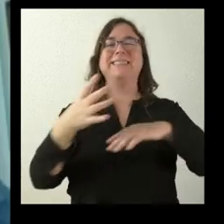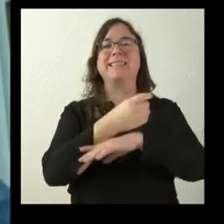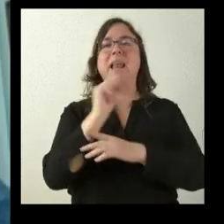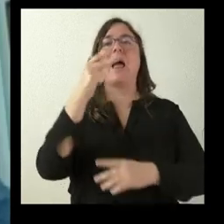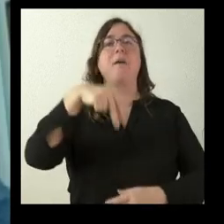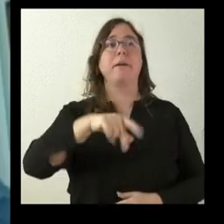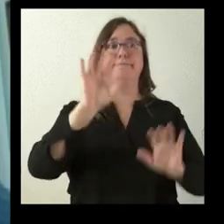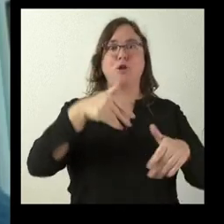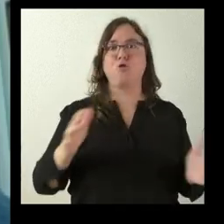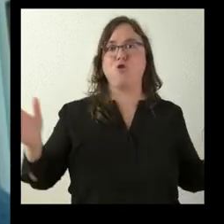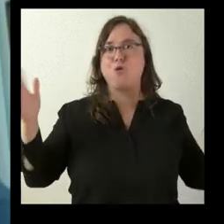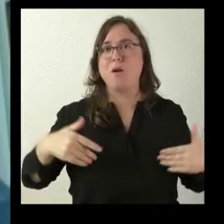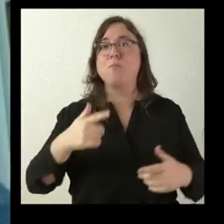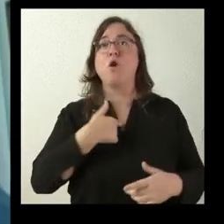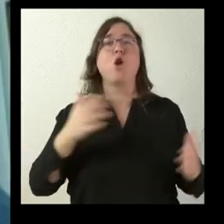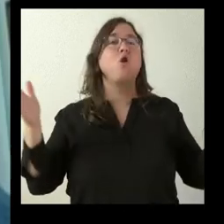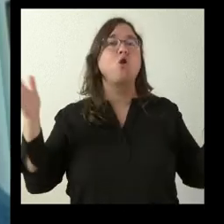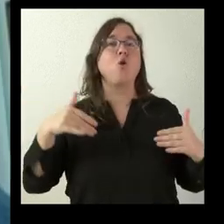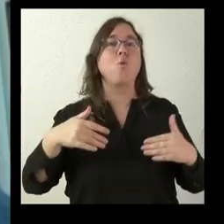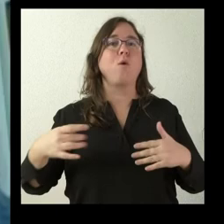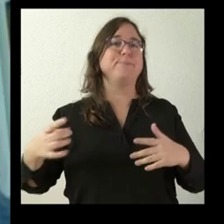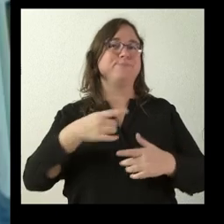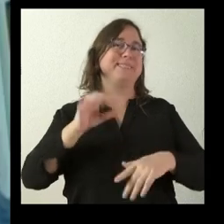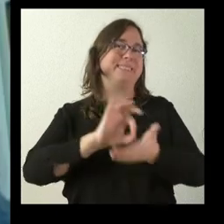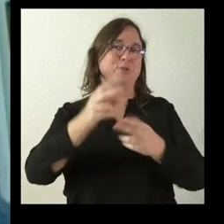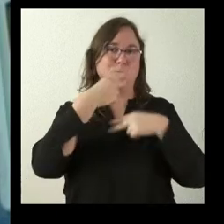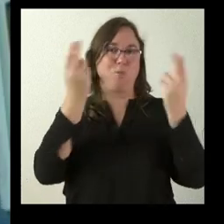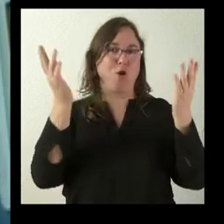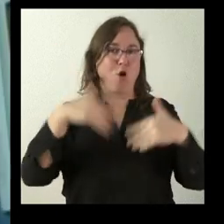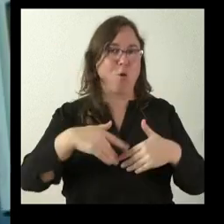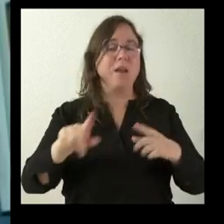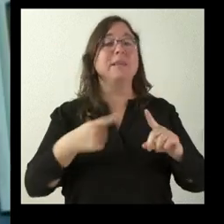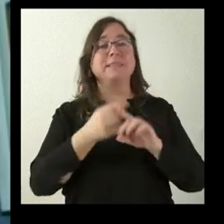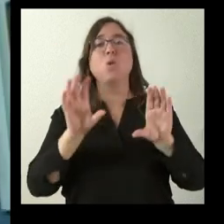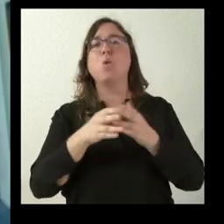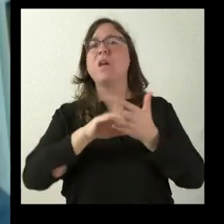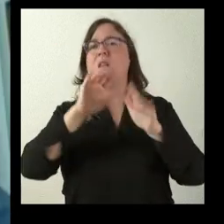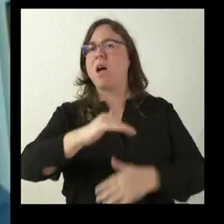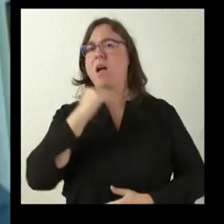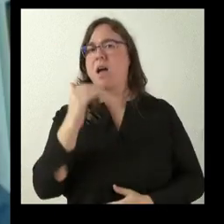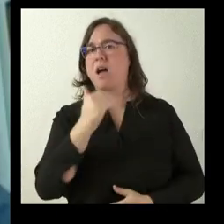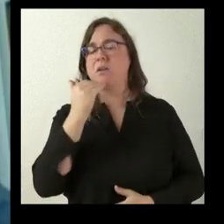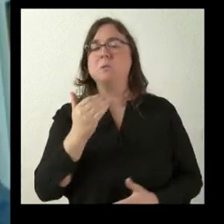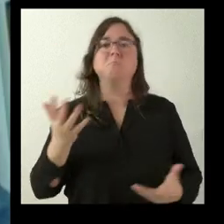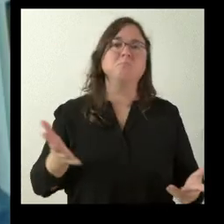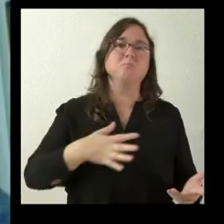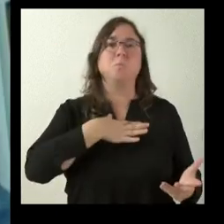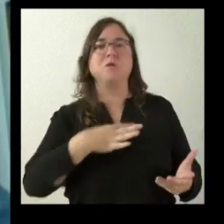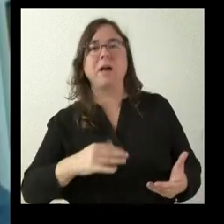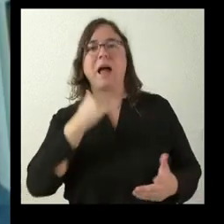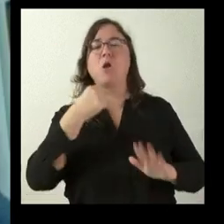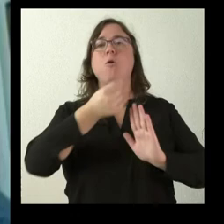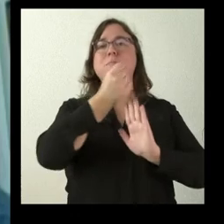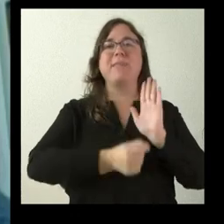posibilidad por no tener la declaración de obligación de servicio público, si la Junta contempla alguna posibilidad o alguna medida para